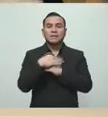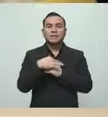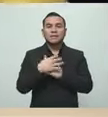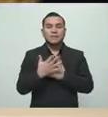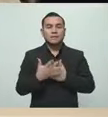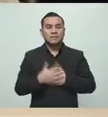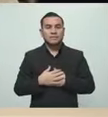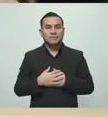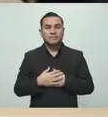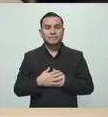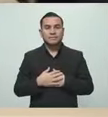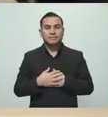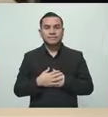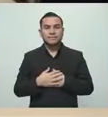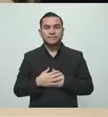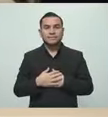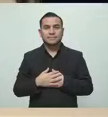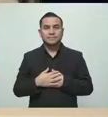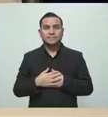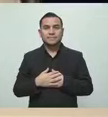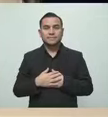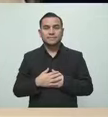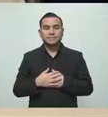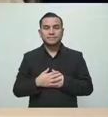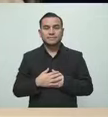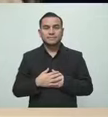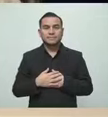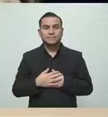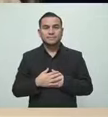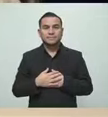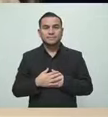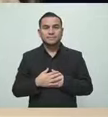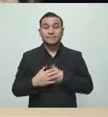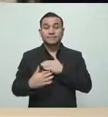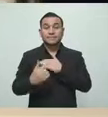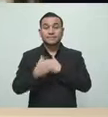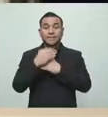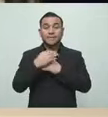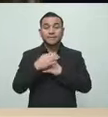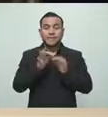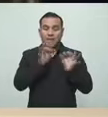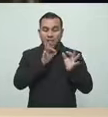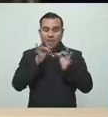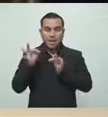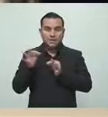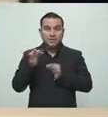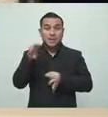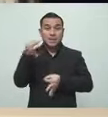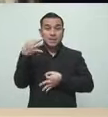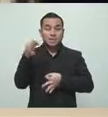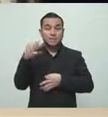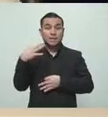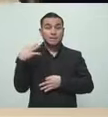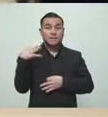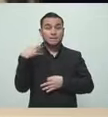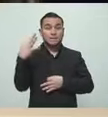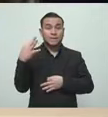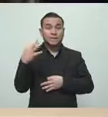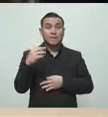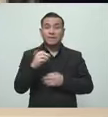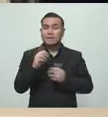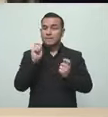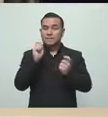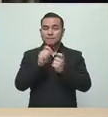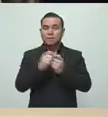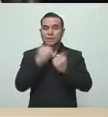nota en donde decía, literalmente, textualmente